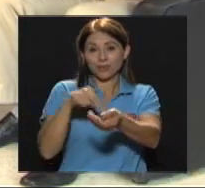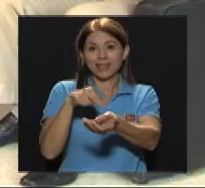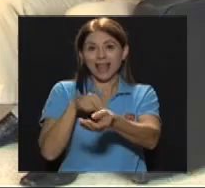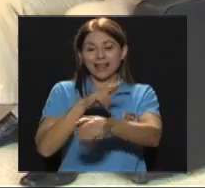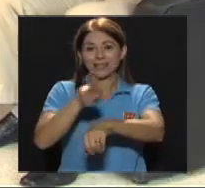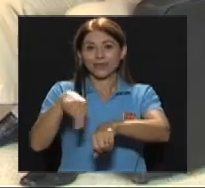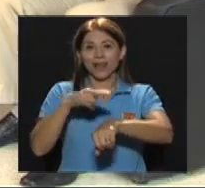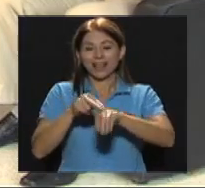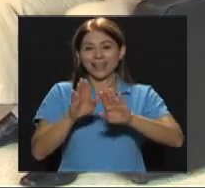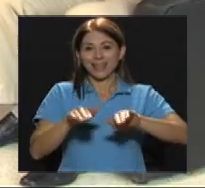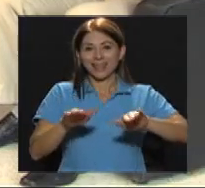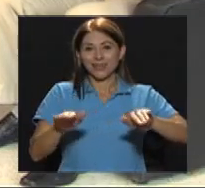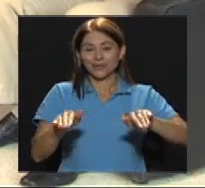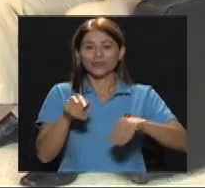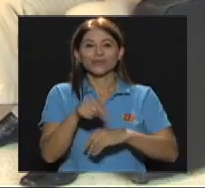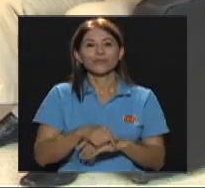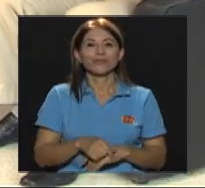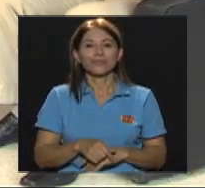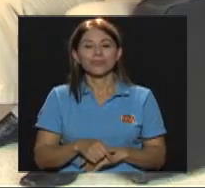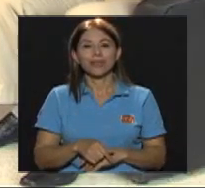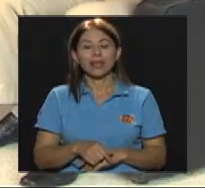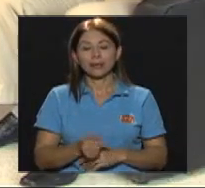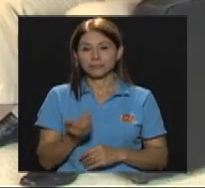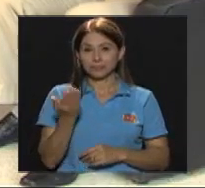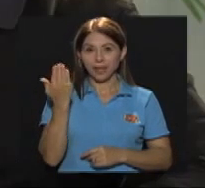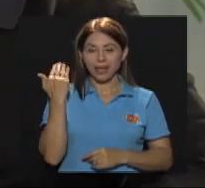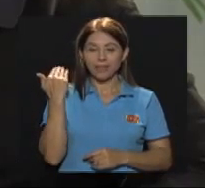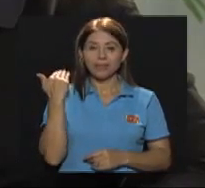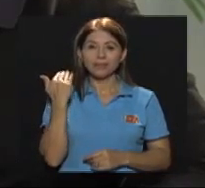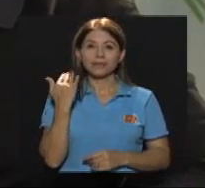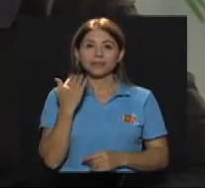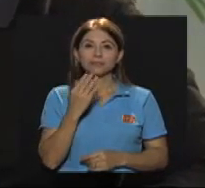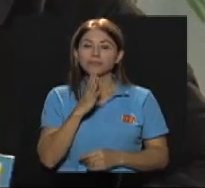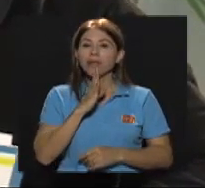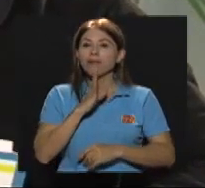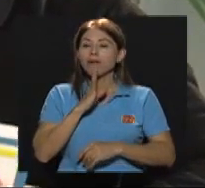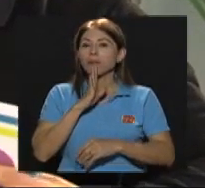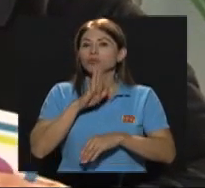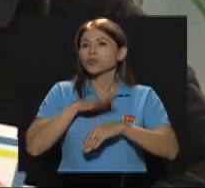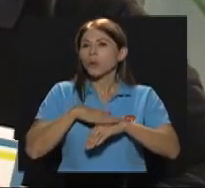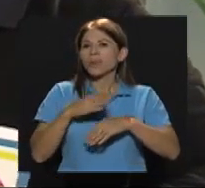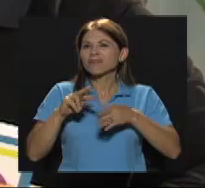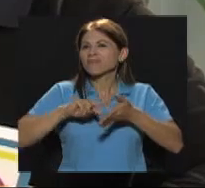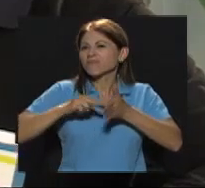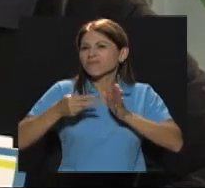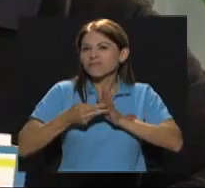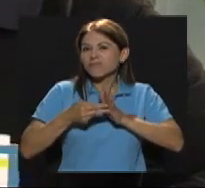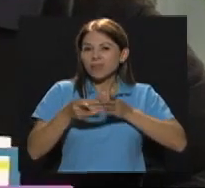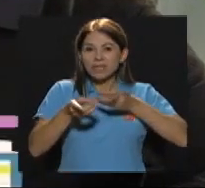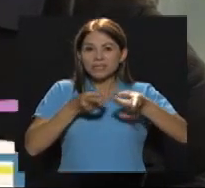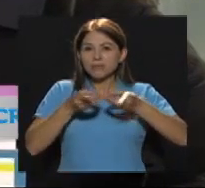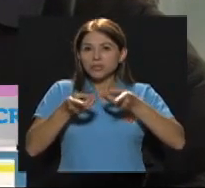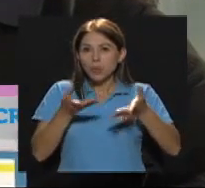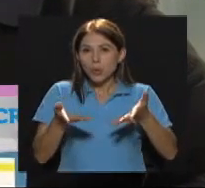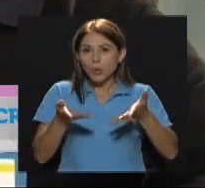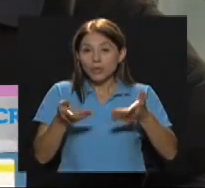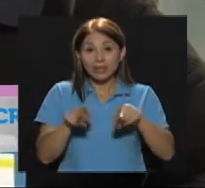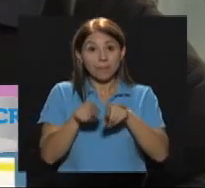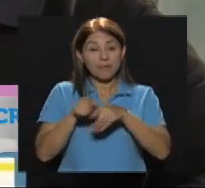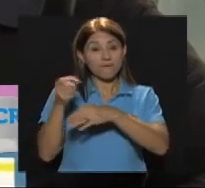Bueno, conversábamos en el bloque anterior La descripción de lo que era Y cómo la Fundación MECU Pues